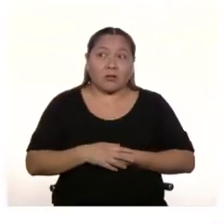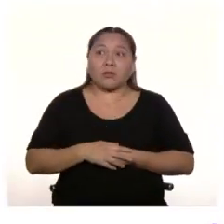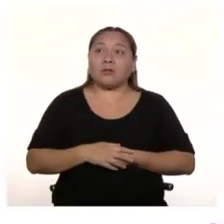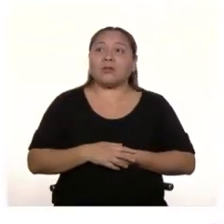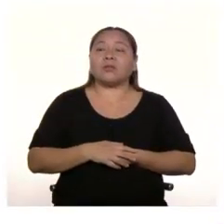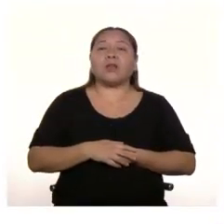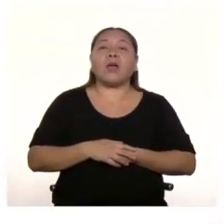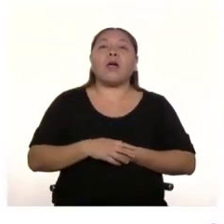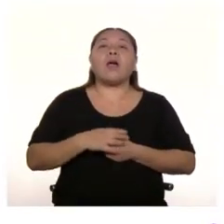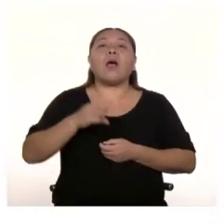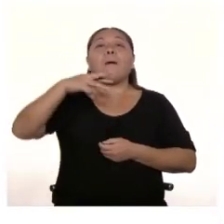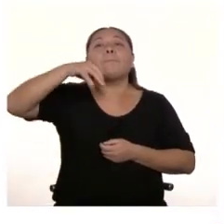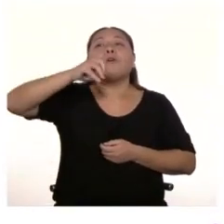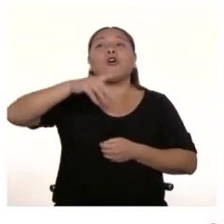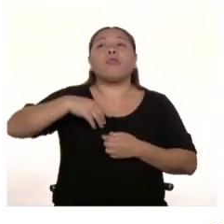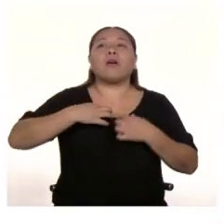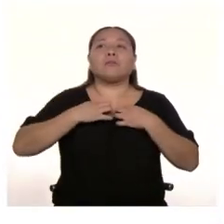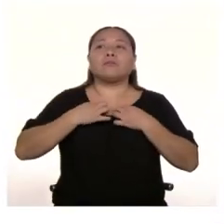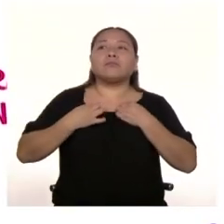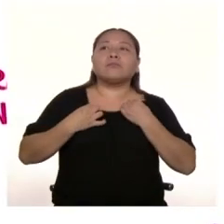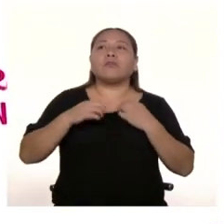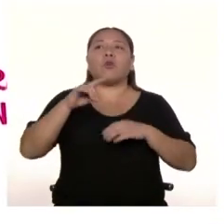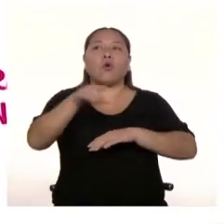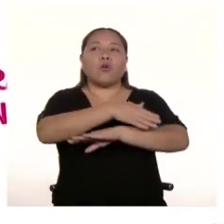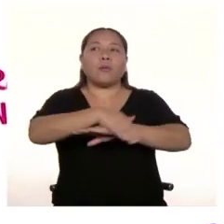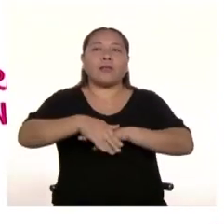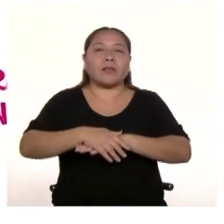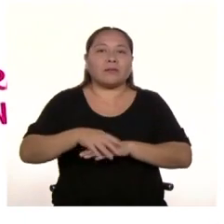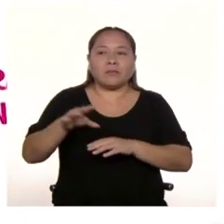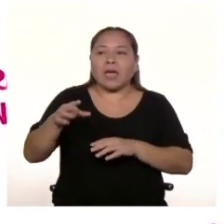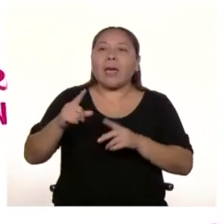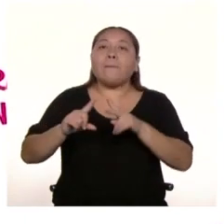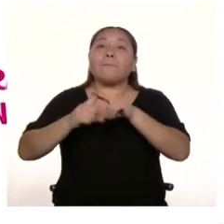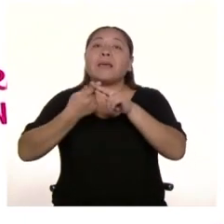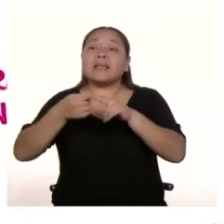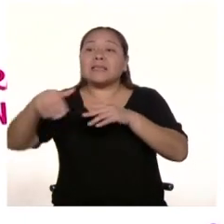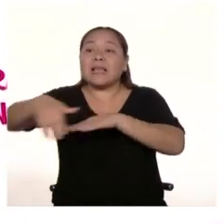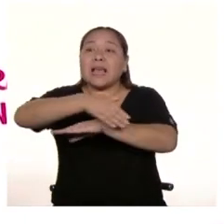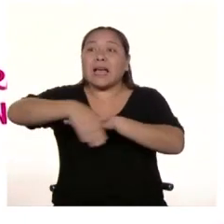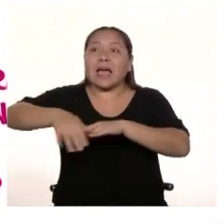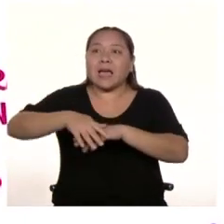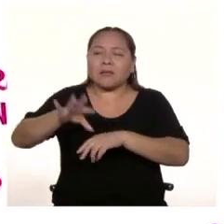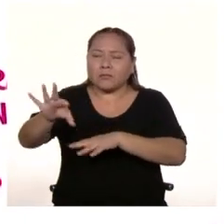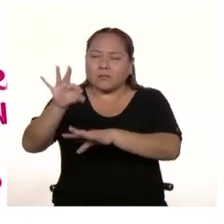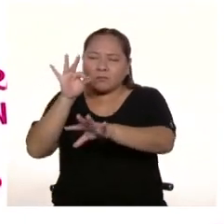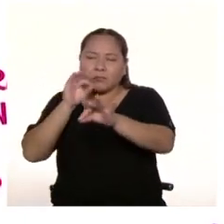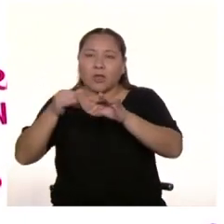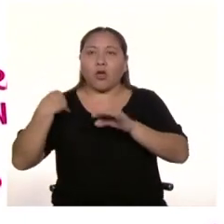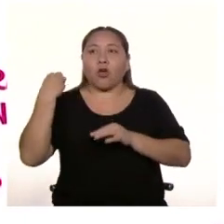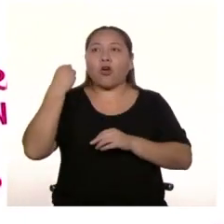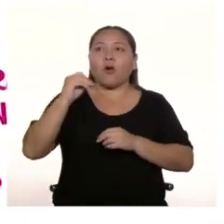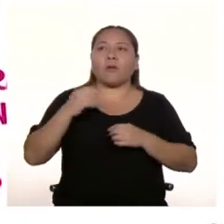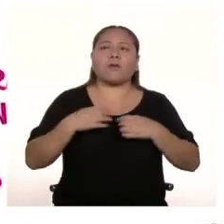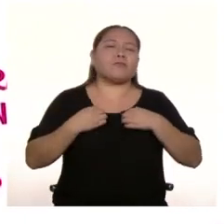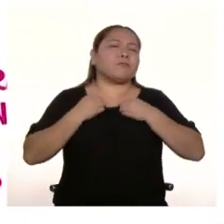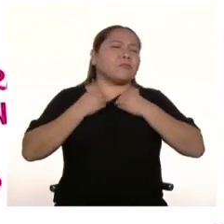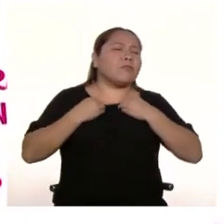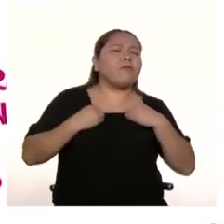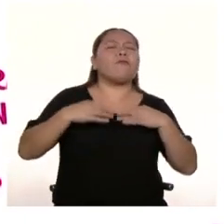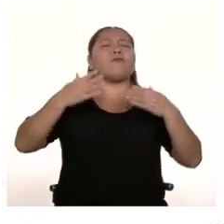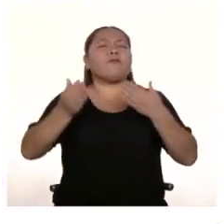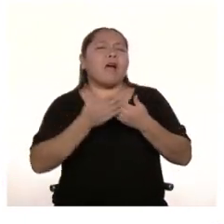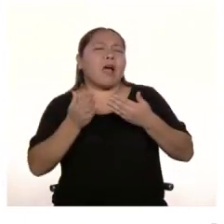Moda urbana. Nace de la calle y se dice que toma como inspiración a la generación joven, la comodidad y practicidad que los